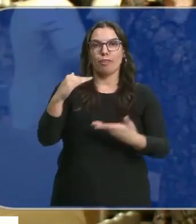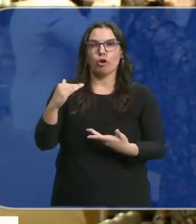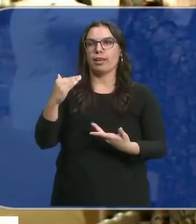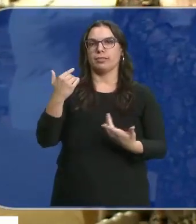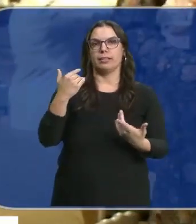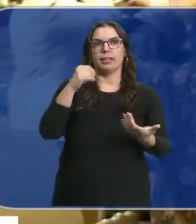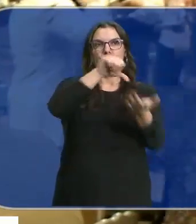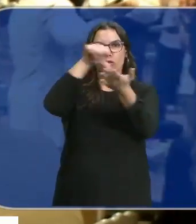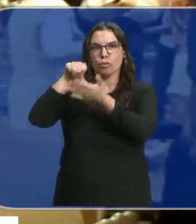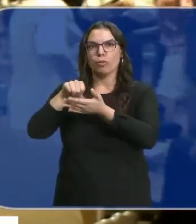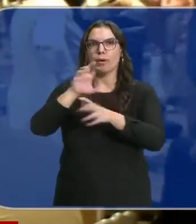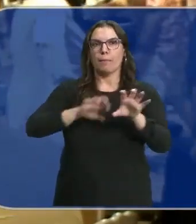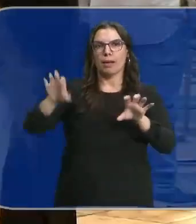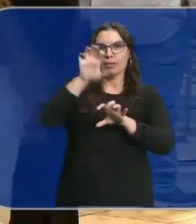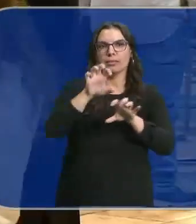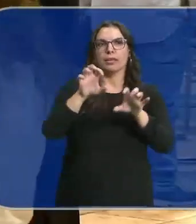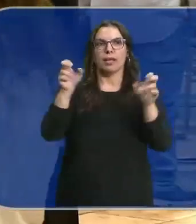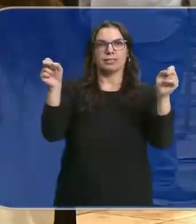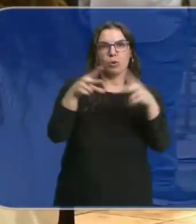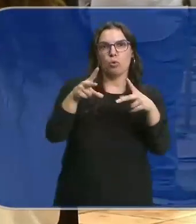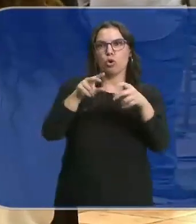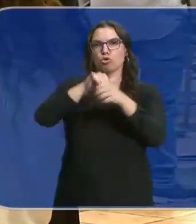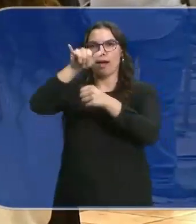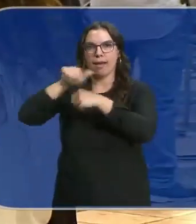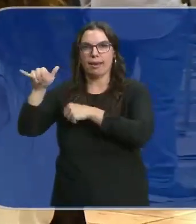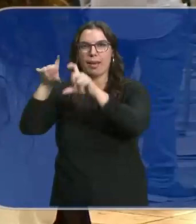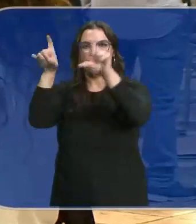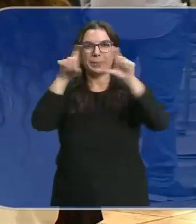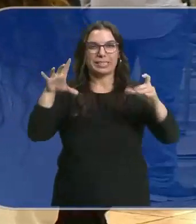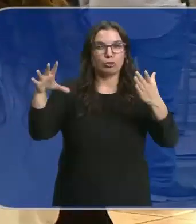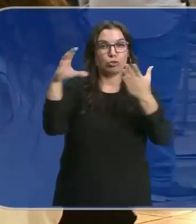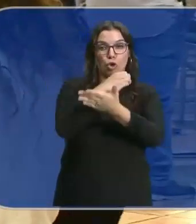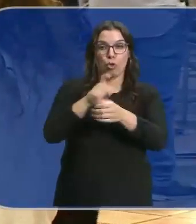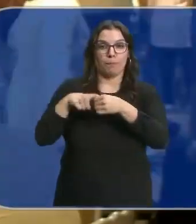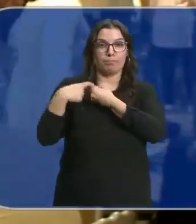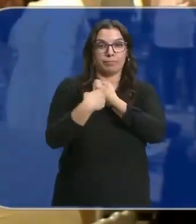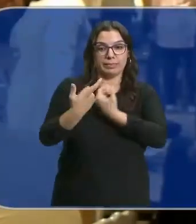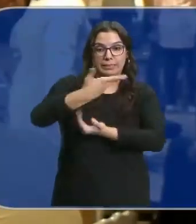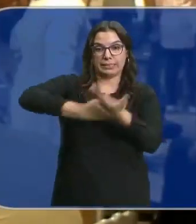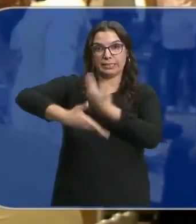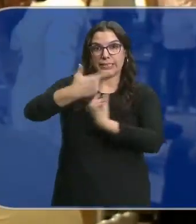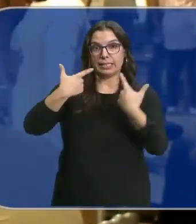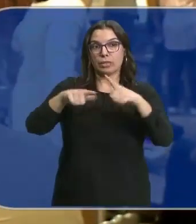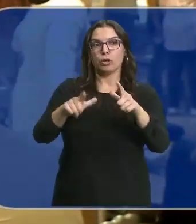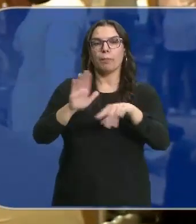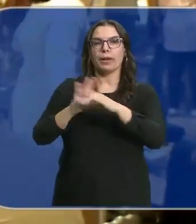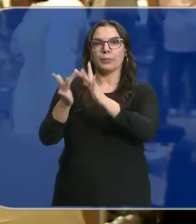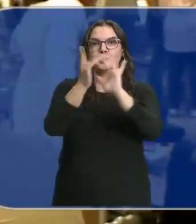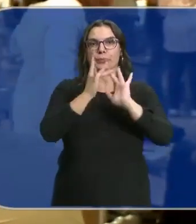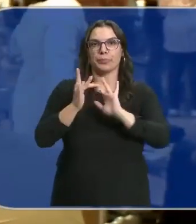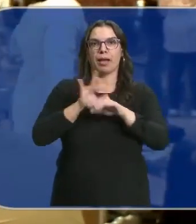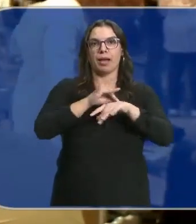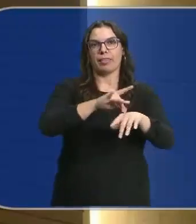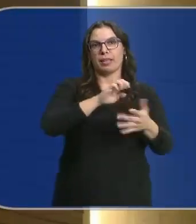destinos, compañías de seguros, compañías aéreas, todos los actores del sector con los que trabajamos y acercarlos a las